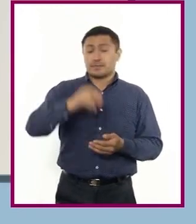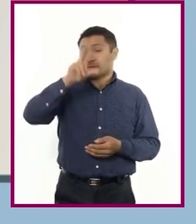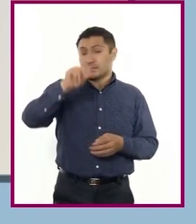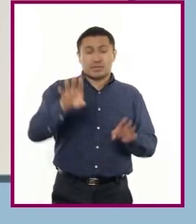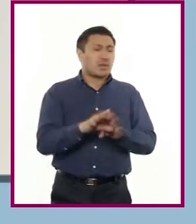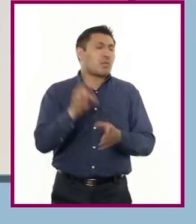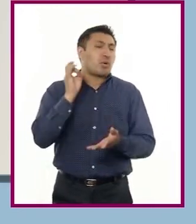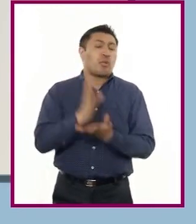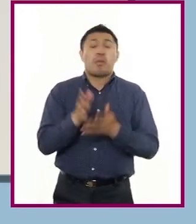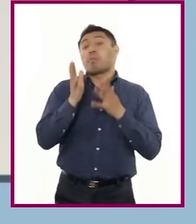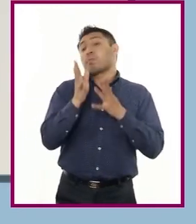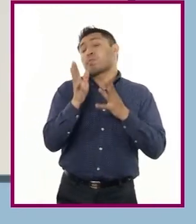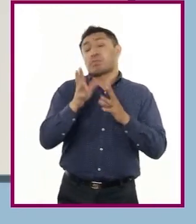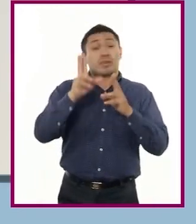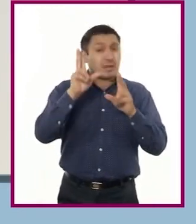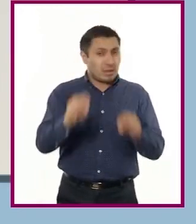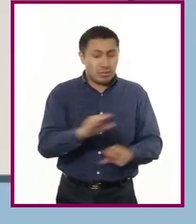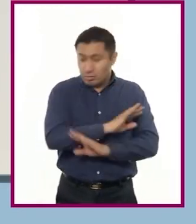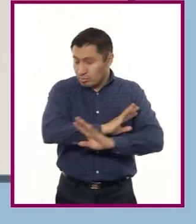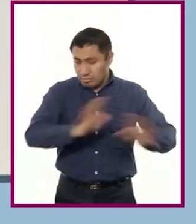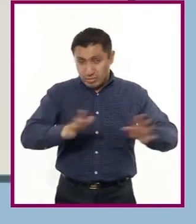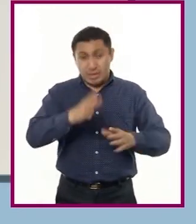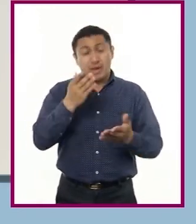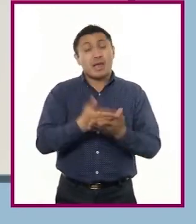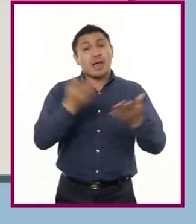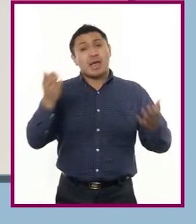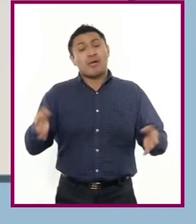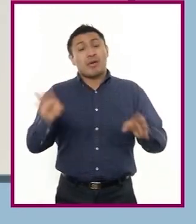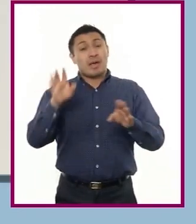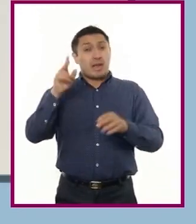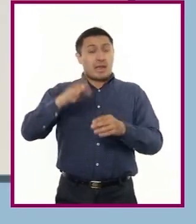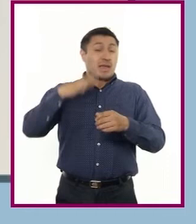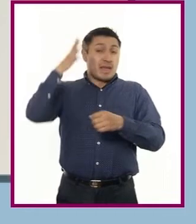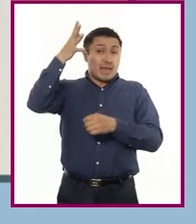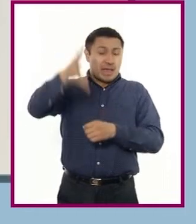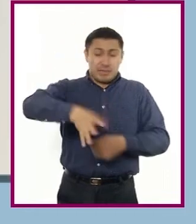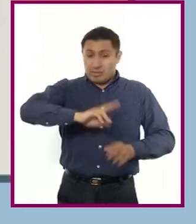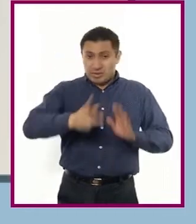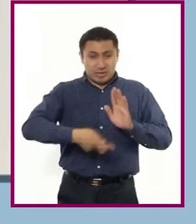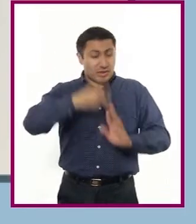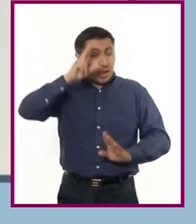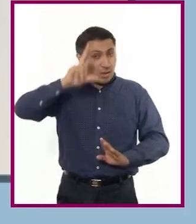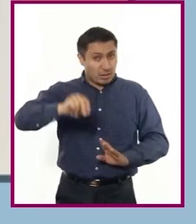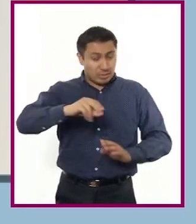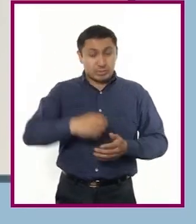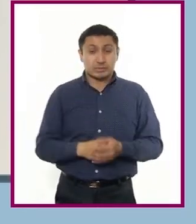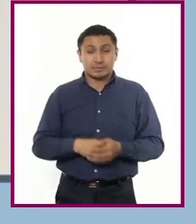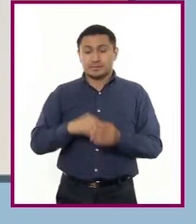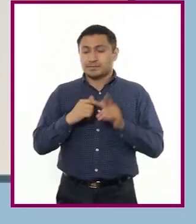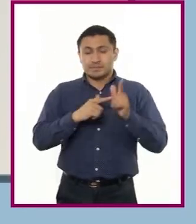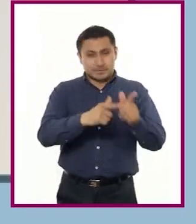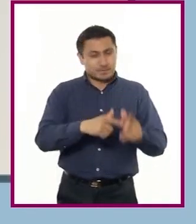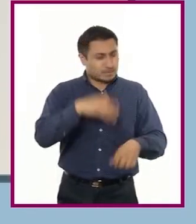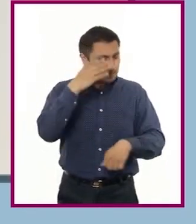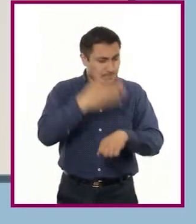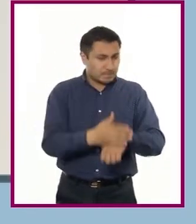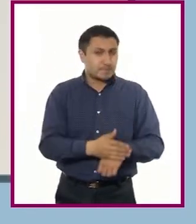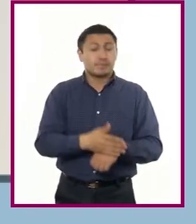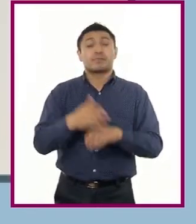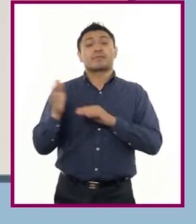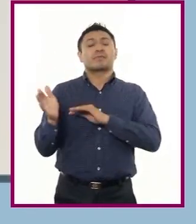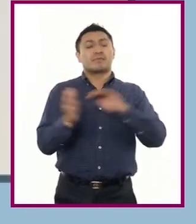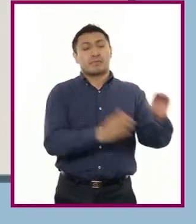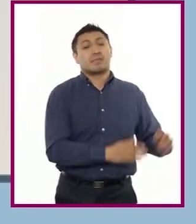llamada de atención, sino aquí se intenta la previsión de la comisión de un delito. Continuando con las sanciones, se